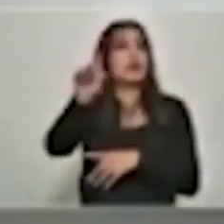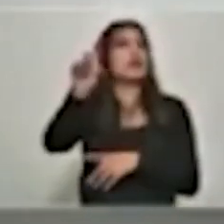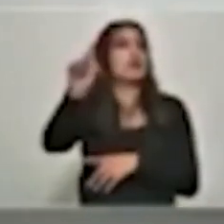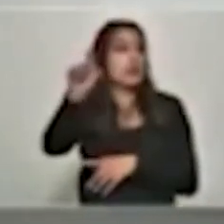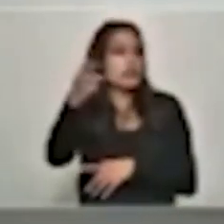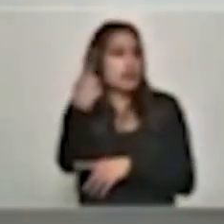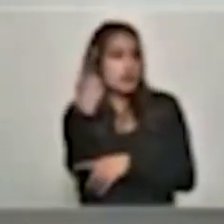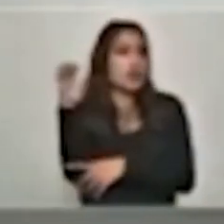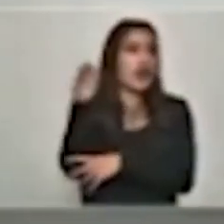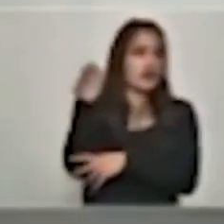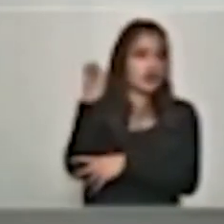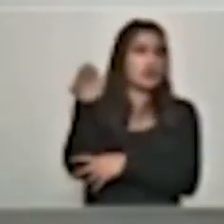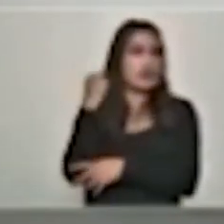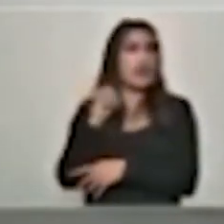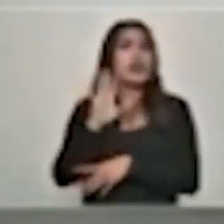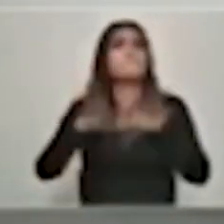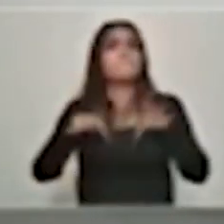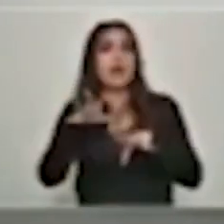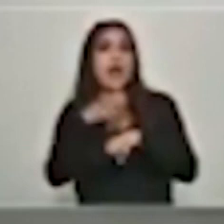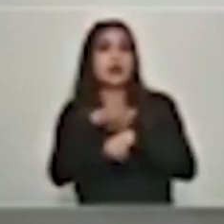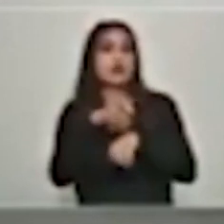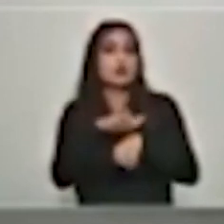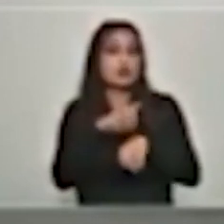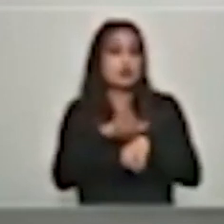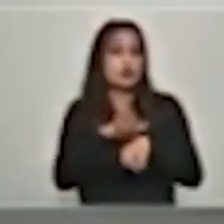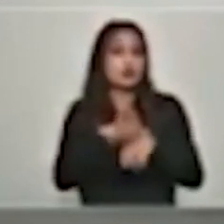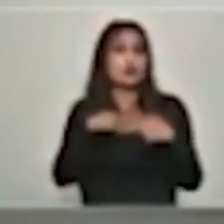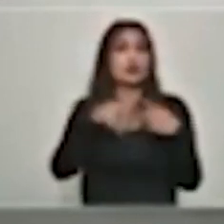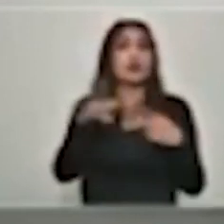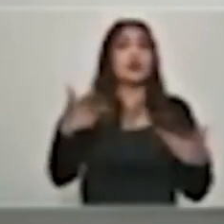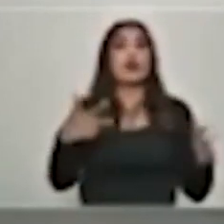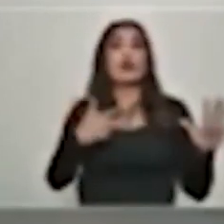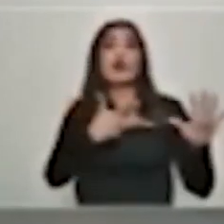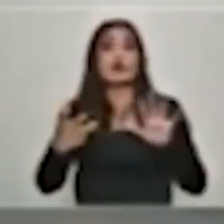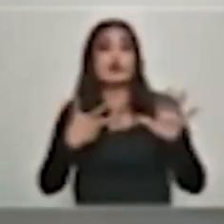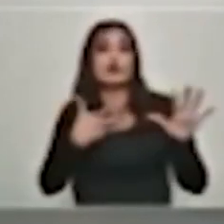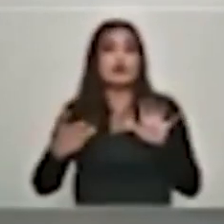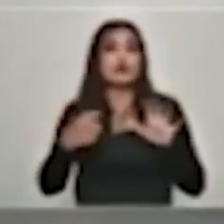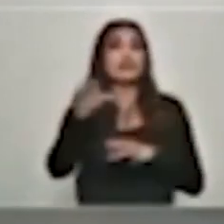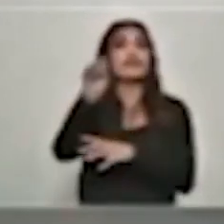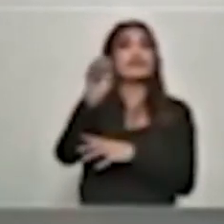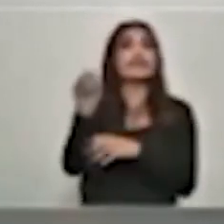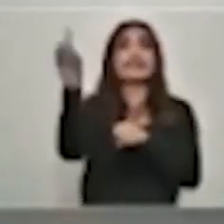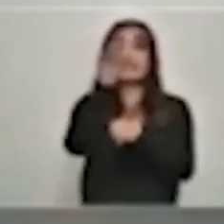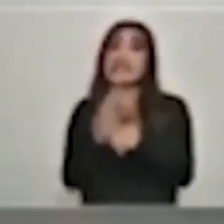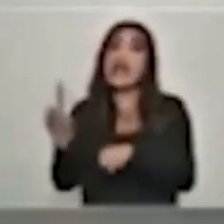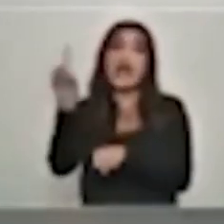y alcanzábamos, gobernador, los ochocientos sesenta diarios.